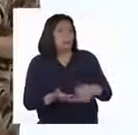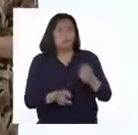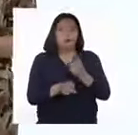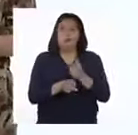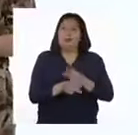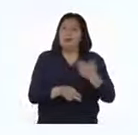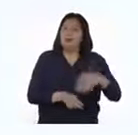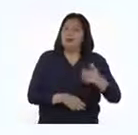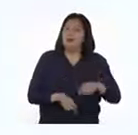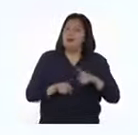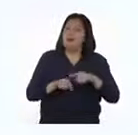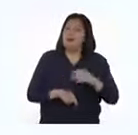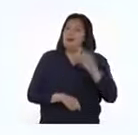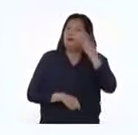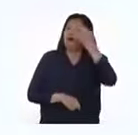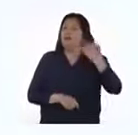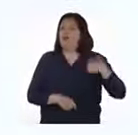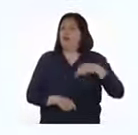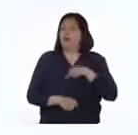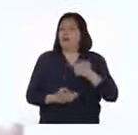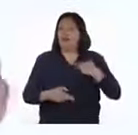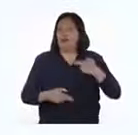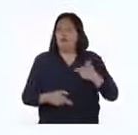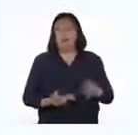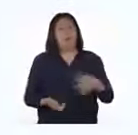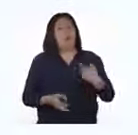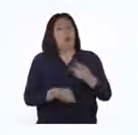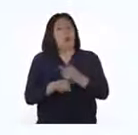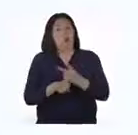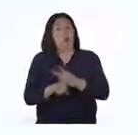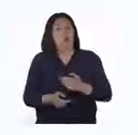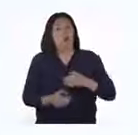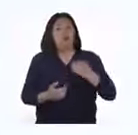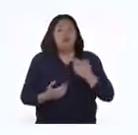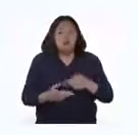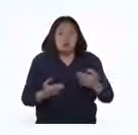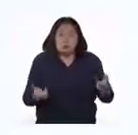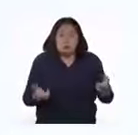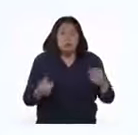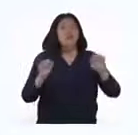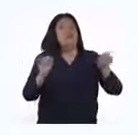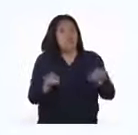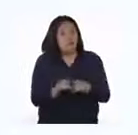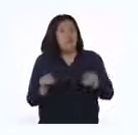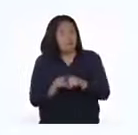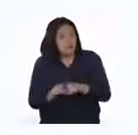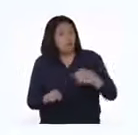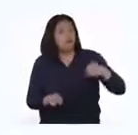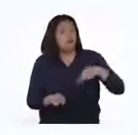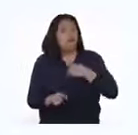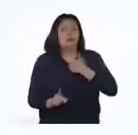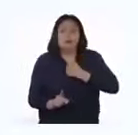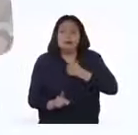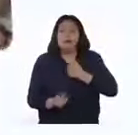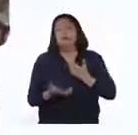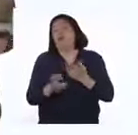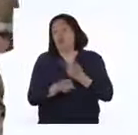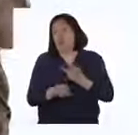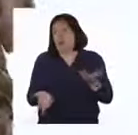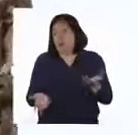nuestro futuro. En otras palabras, cuidando nuestros recursos también nos cuidamos a nosotros mismos.